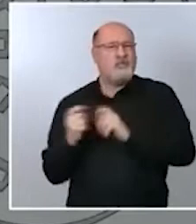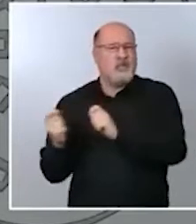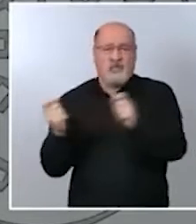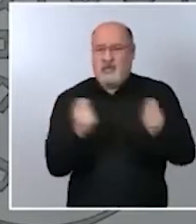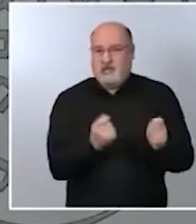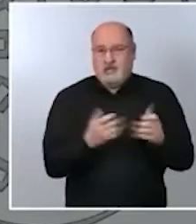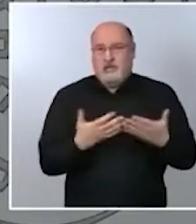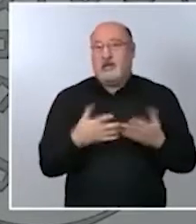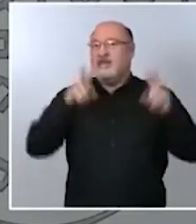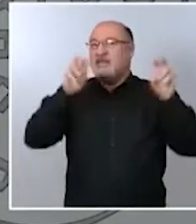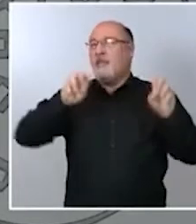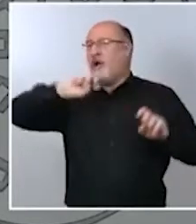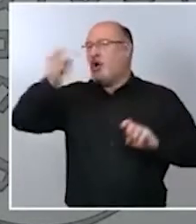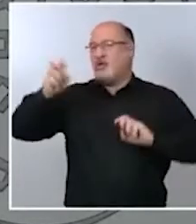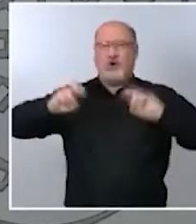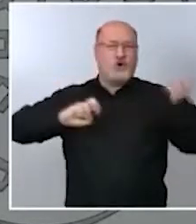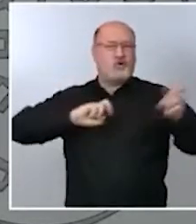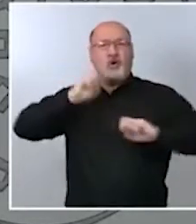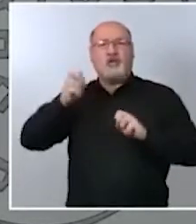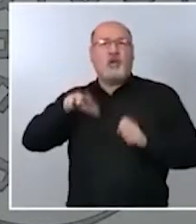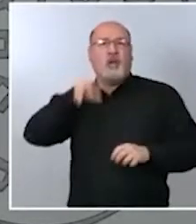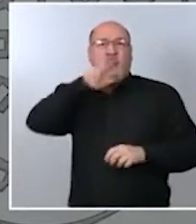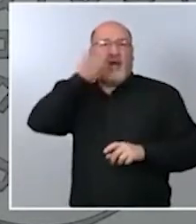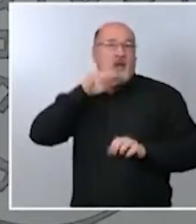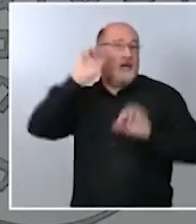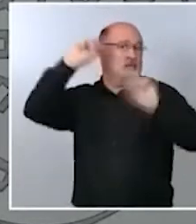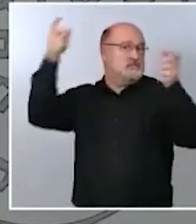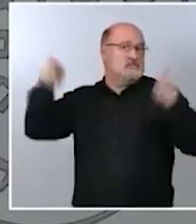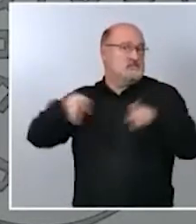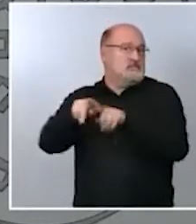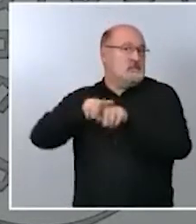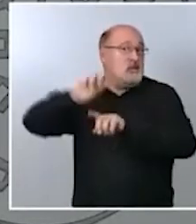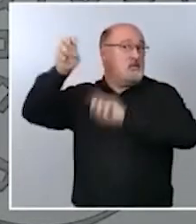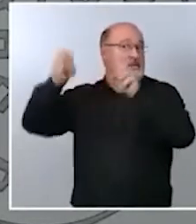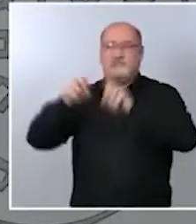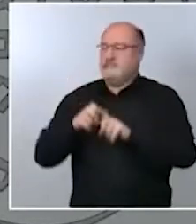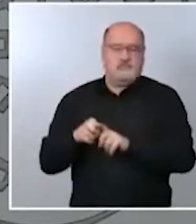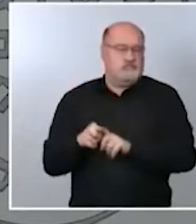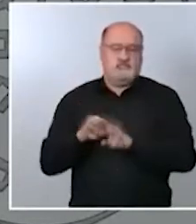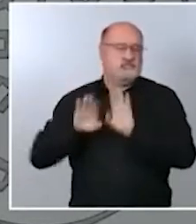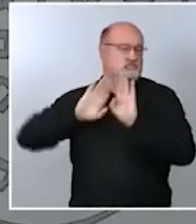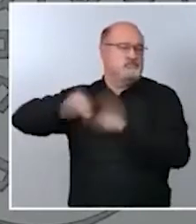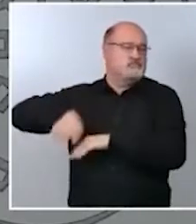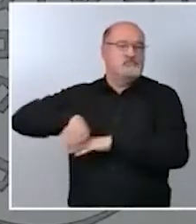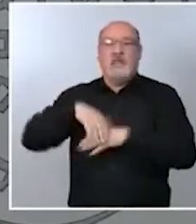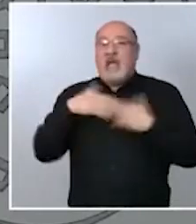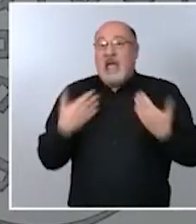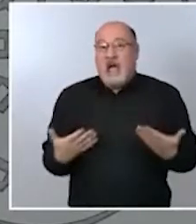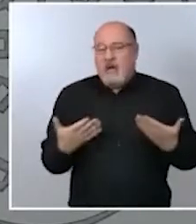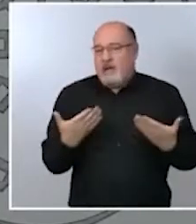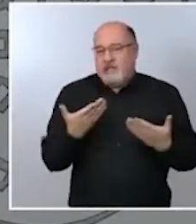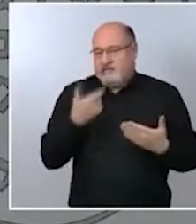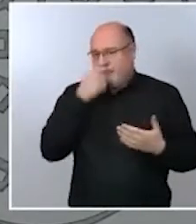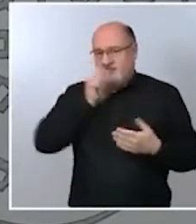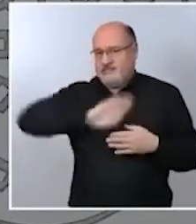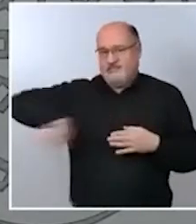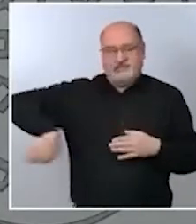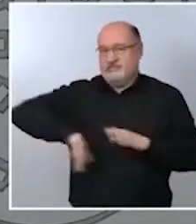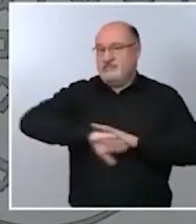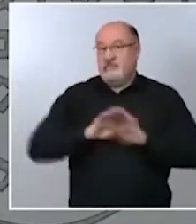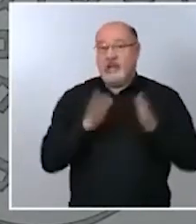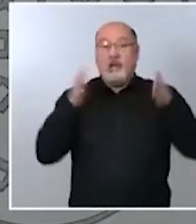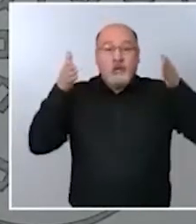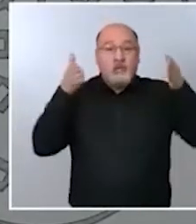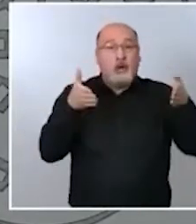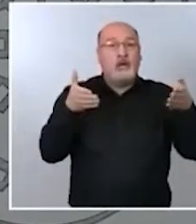cualquier otra laraca cualquier otra consideración creemos que está fuera de lugar porque aquel que no esté